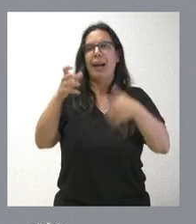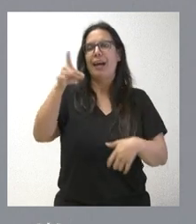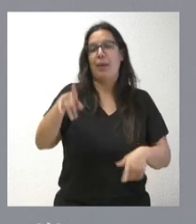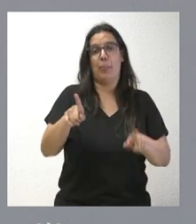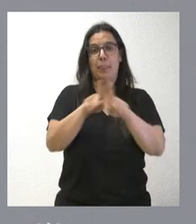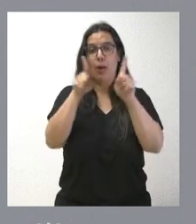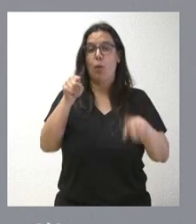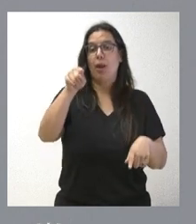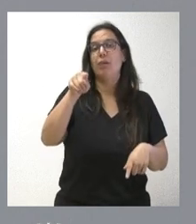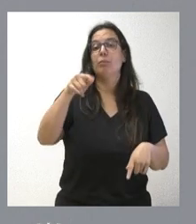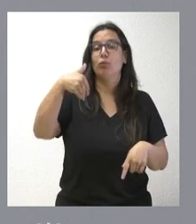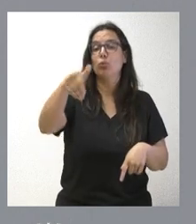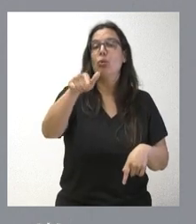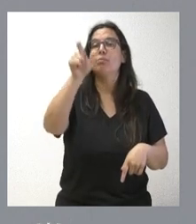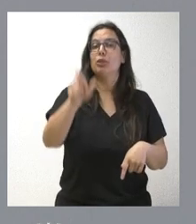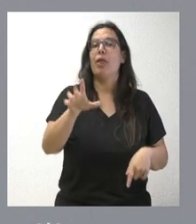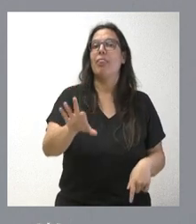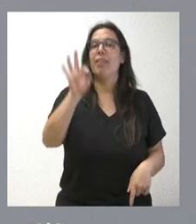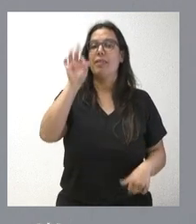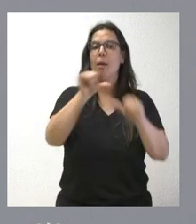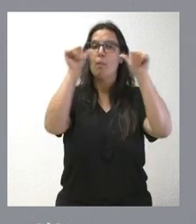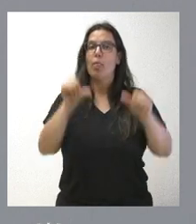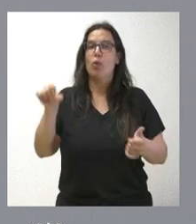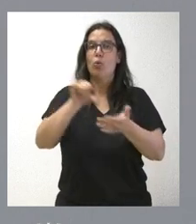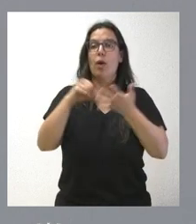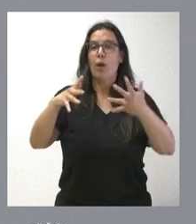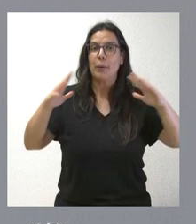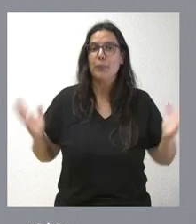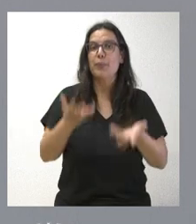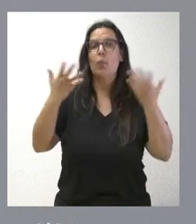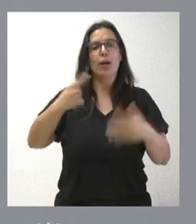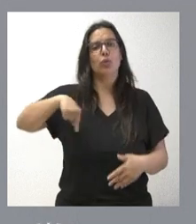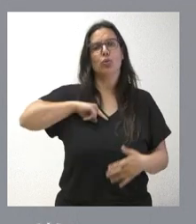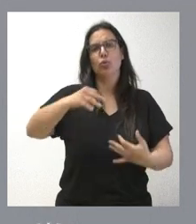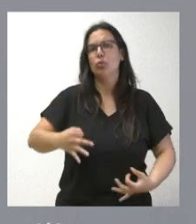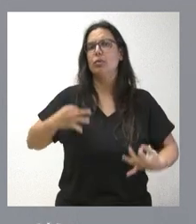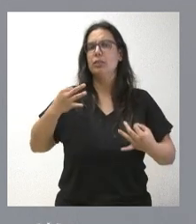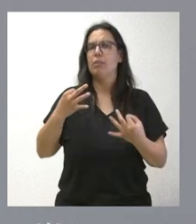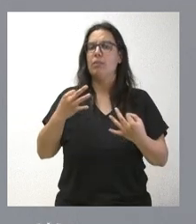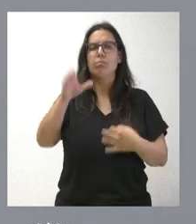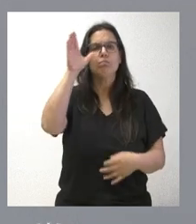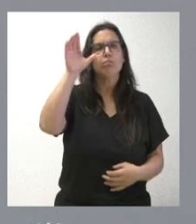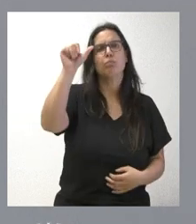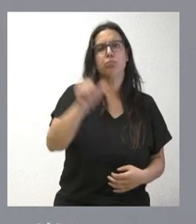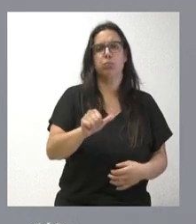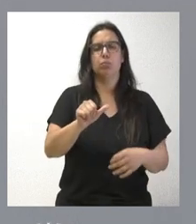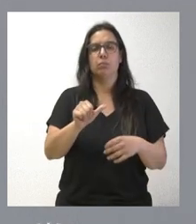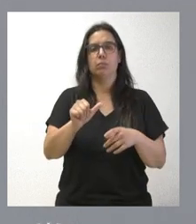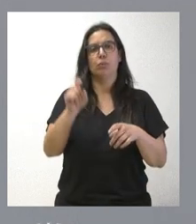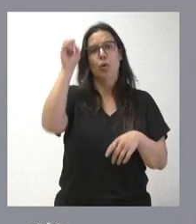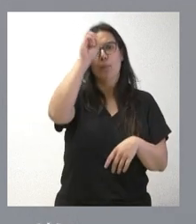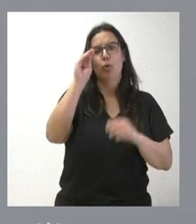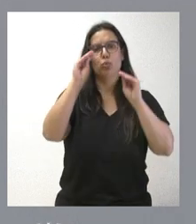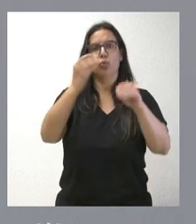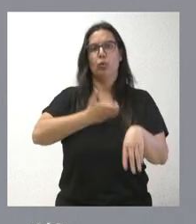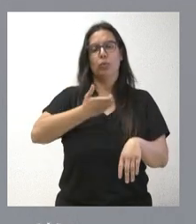tenga que determinar cuál es ese modelo de ciudad, cuál es el impulso. Y nosotros estaremos siempre escuchando esa posición del Ayuntamiento